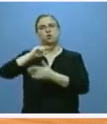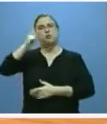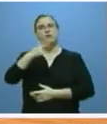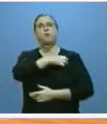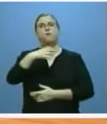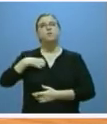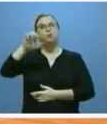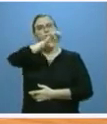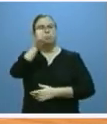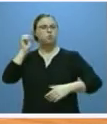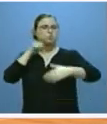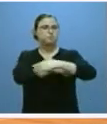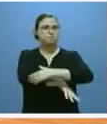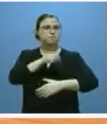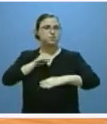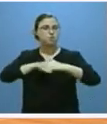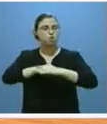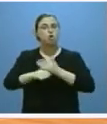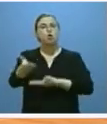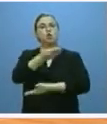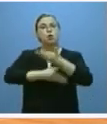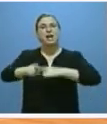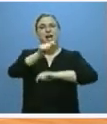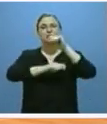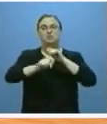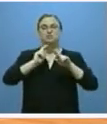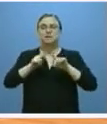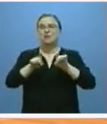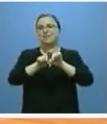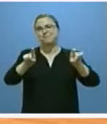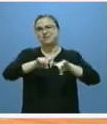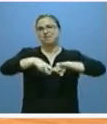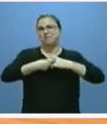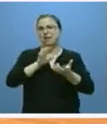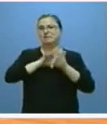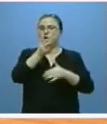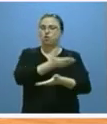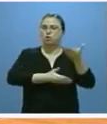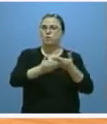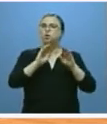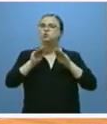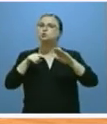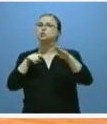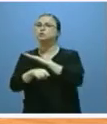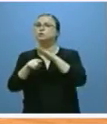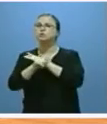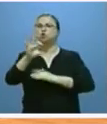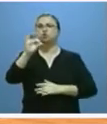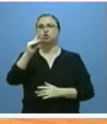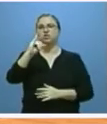Inversiones con la colaboración de la Asociación Empresa Familiar de Castilla y León y con la gestión de Sodican.